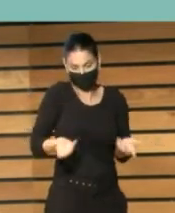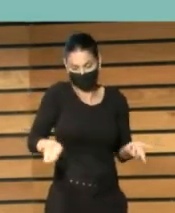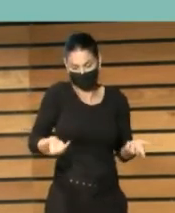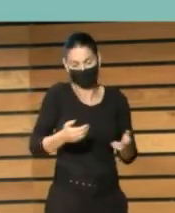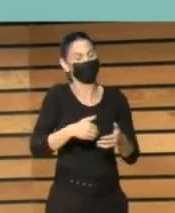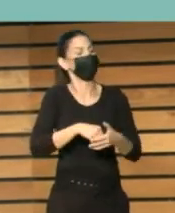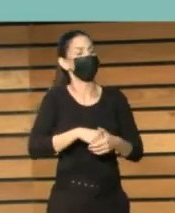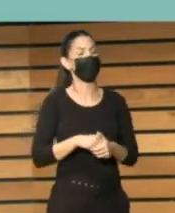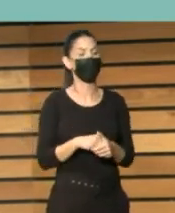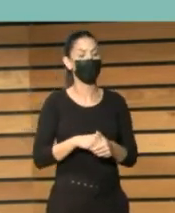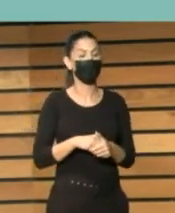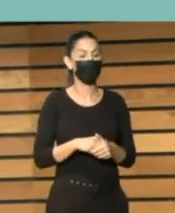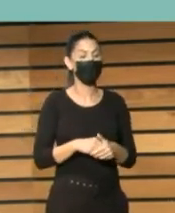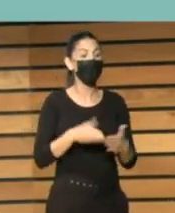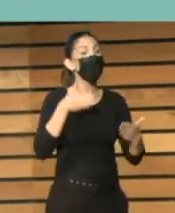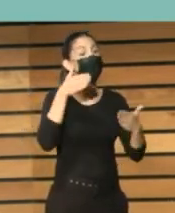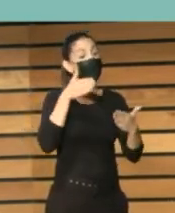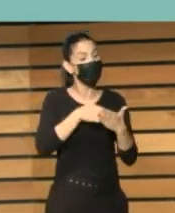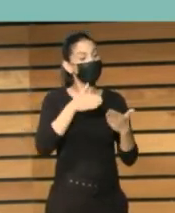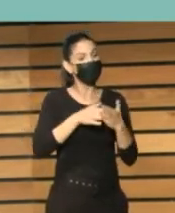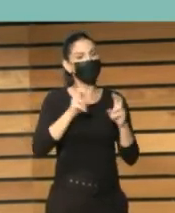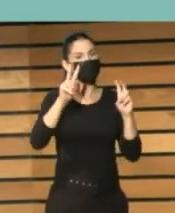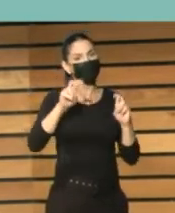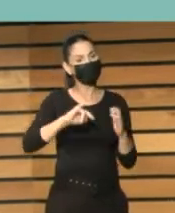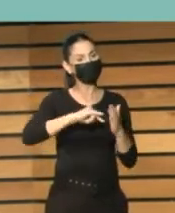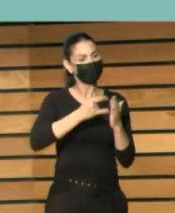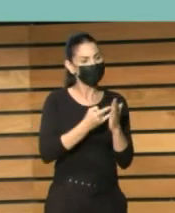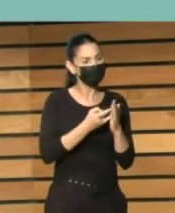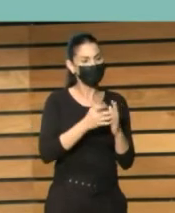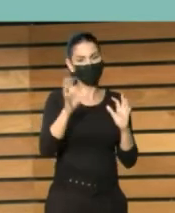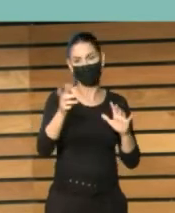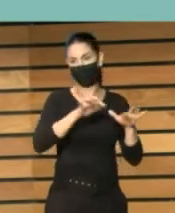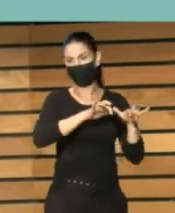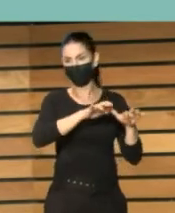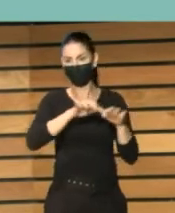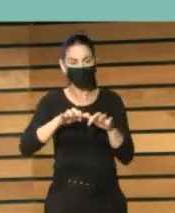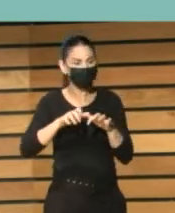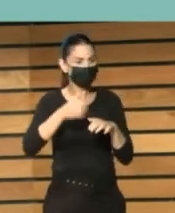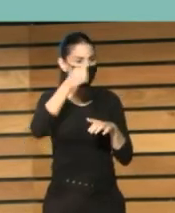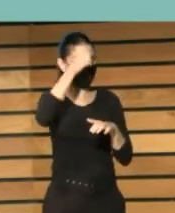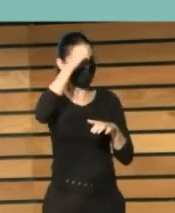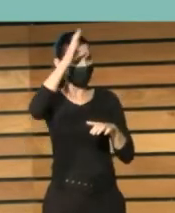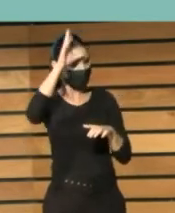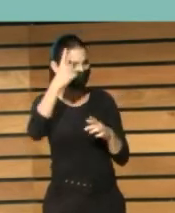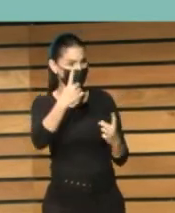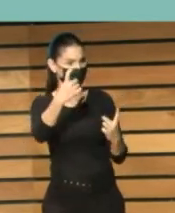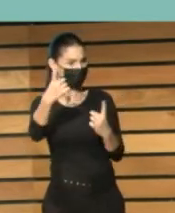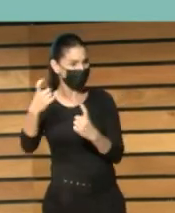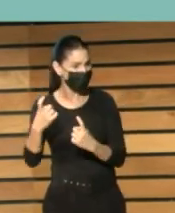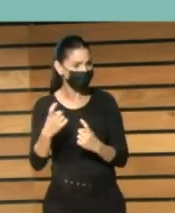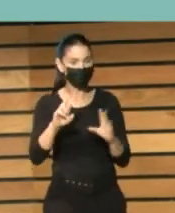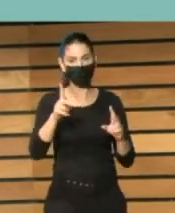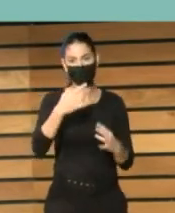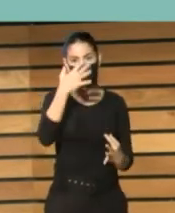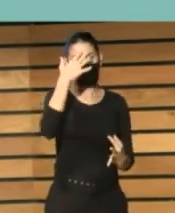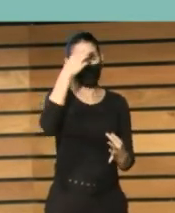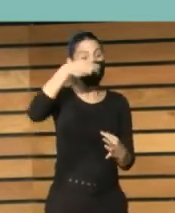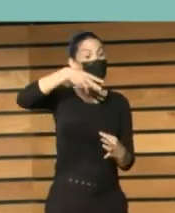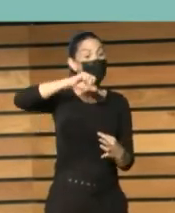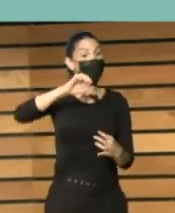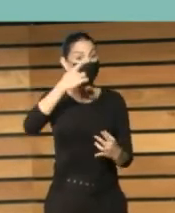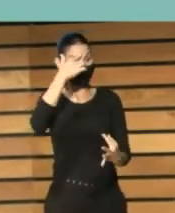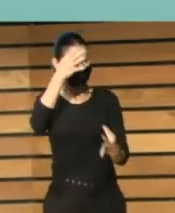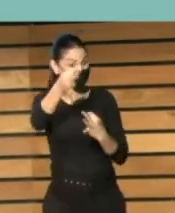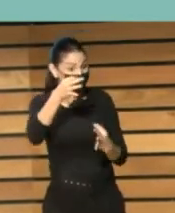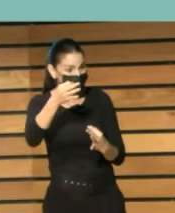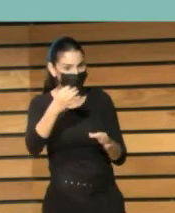No hay obstáculos técnicos, hace falta equipos, hace falta conocimientos sobre metadatos, sobre escaneado.